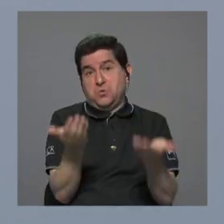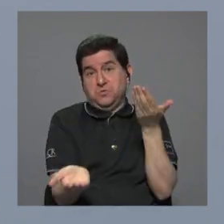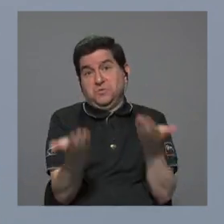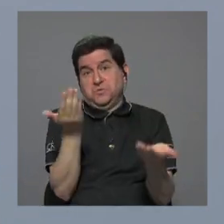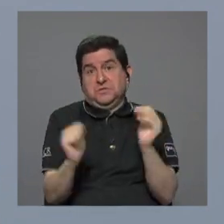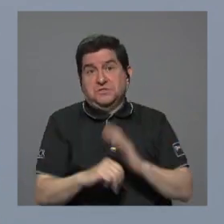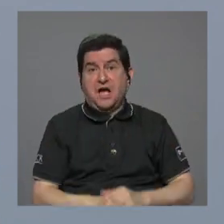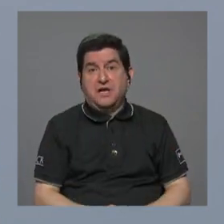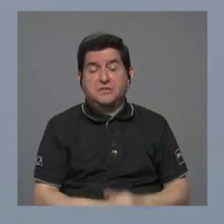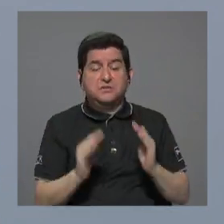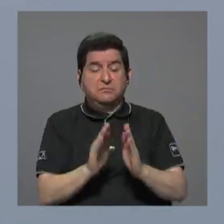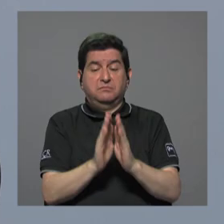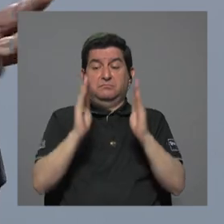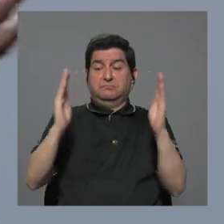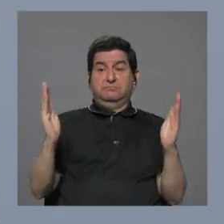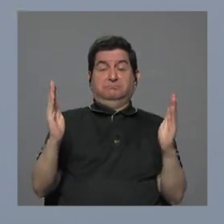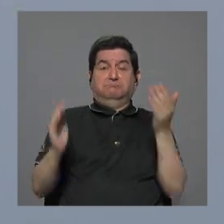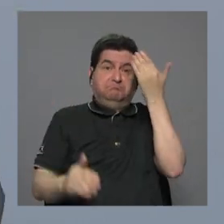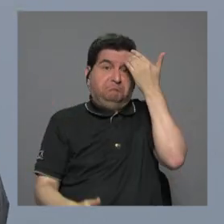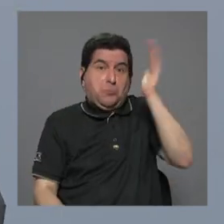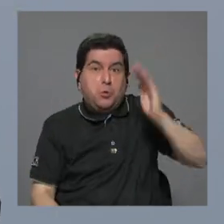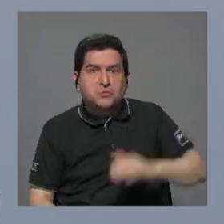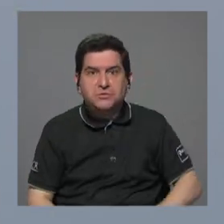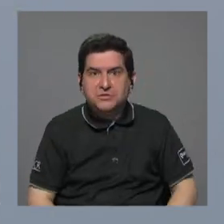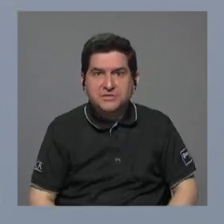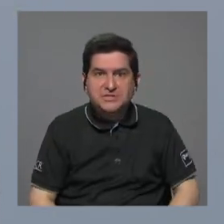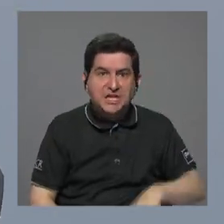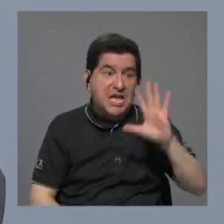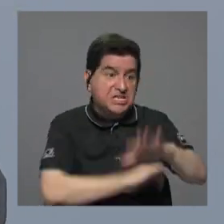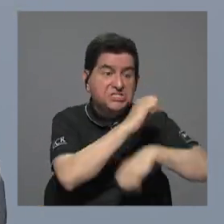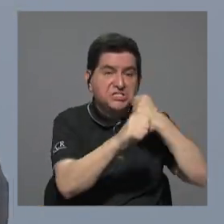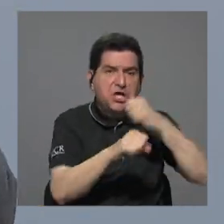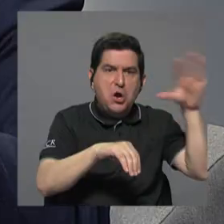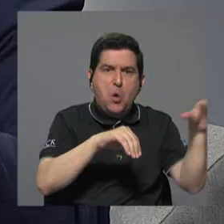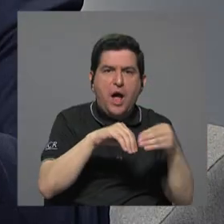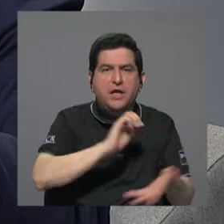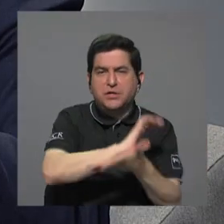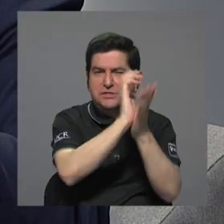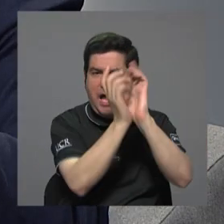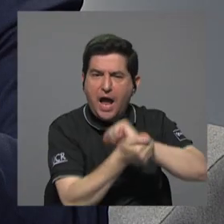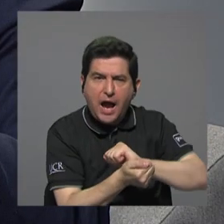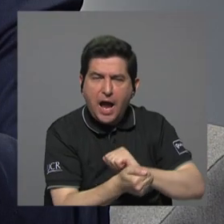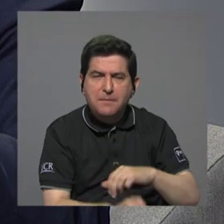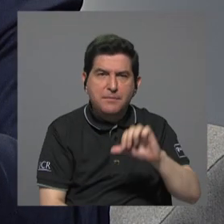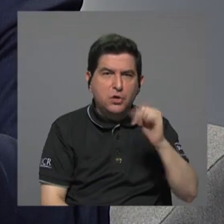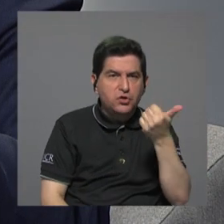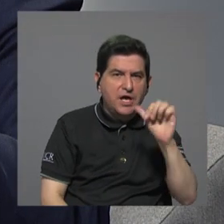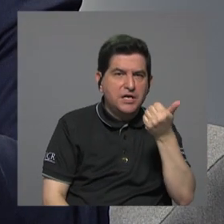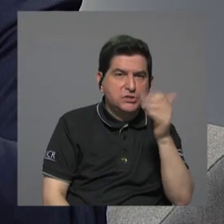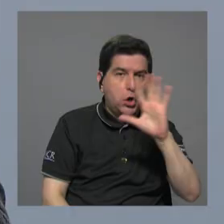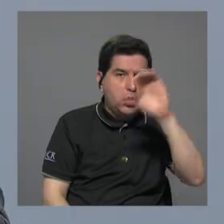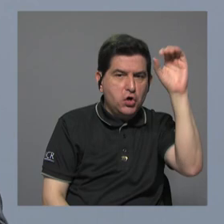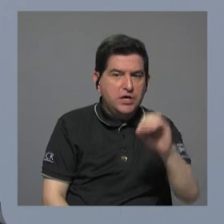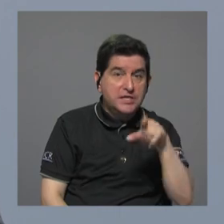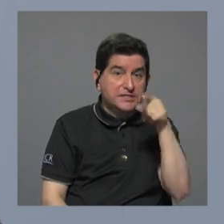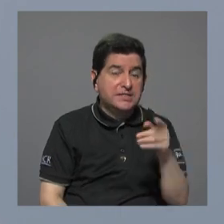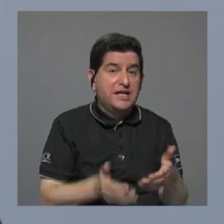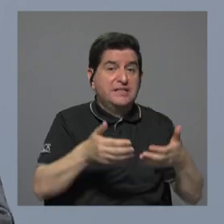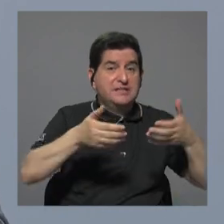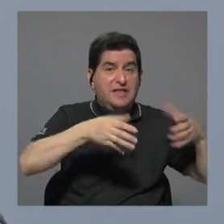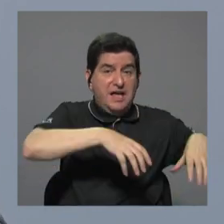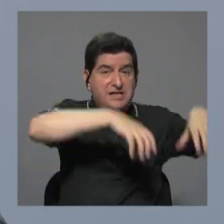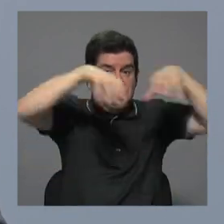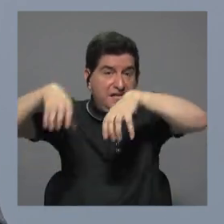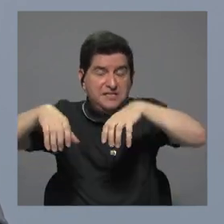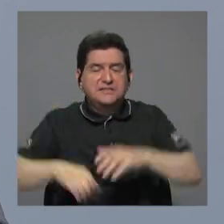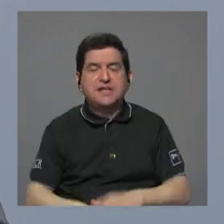ampliándole no sé 5 años más a cambio de un 10 o un 15% de la carga y